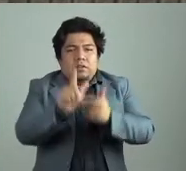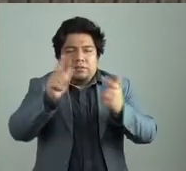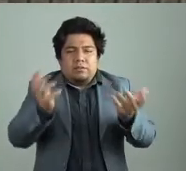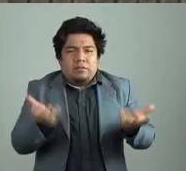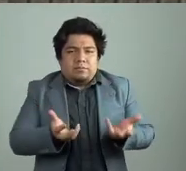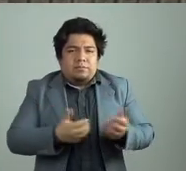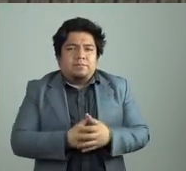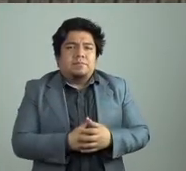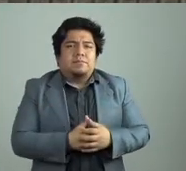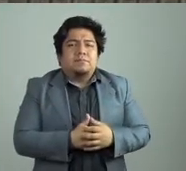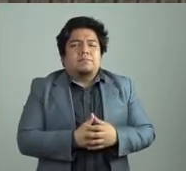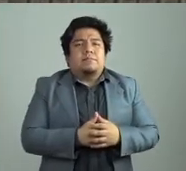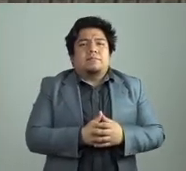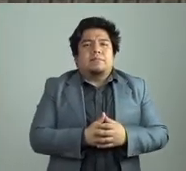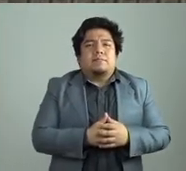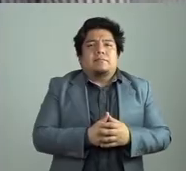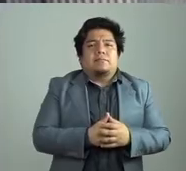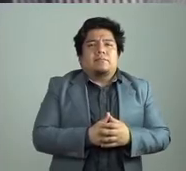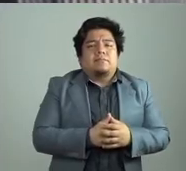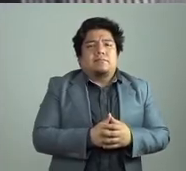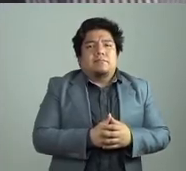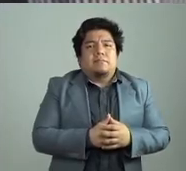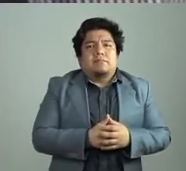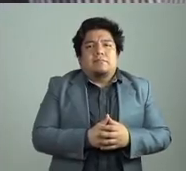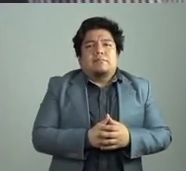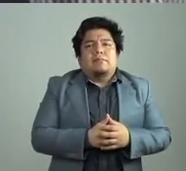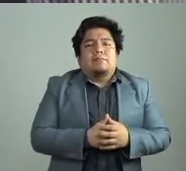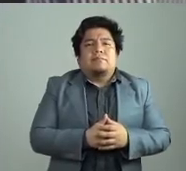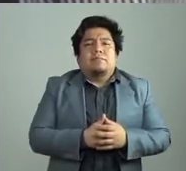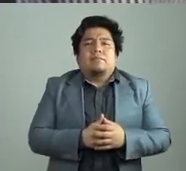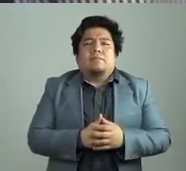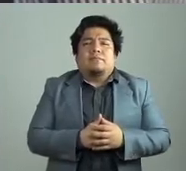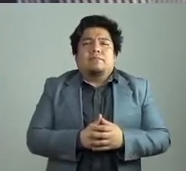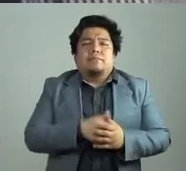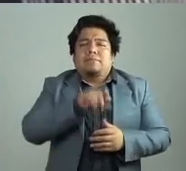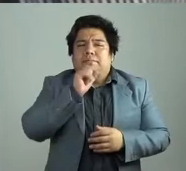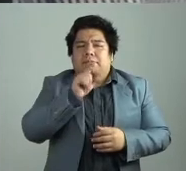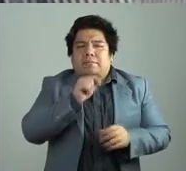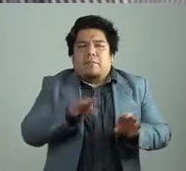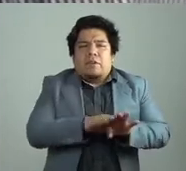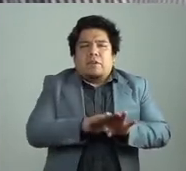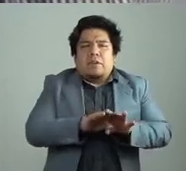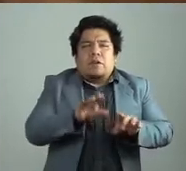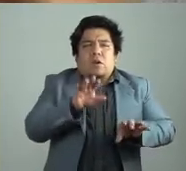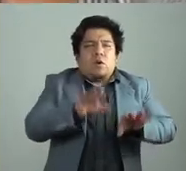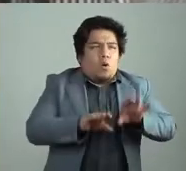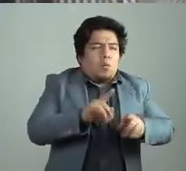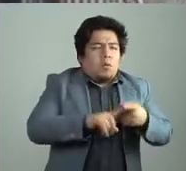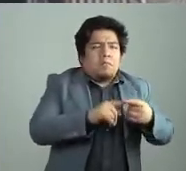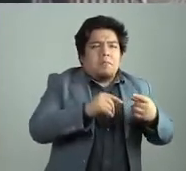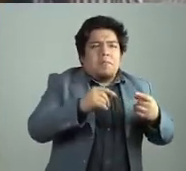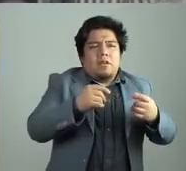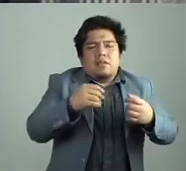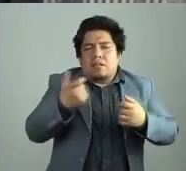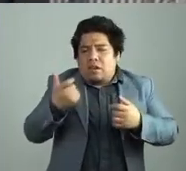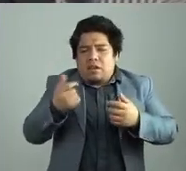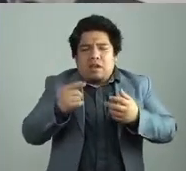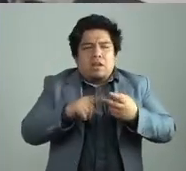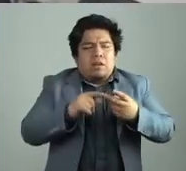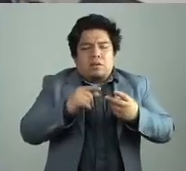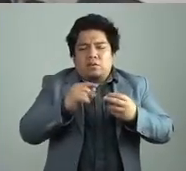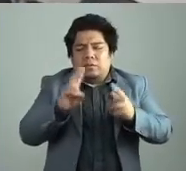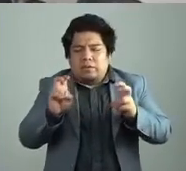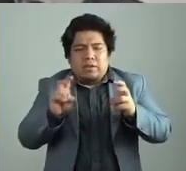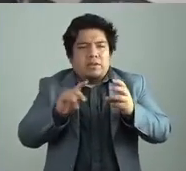pues era tan horroroso, pues que se hablaba de peces, ¿no? En ese libro. Y se hablaba de morideros, y se hablaba de otra cosa, ¿no? Y también yo siento